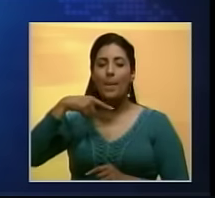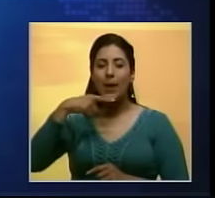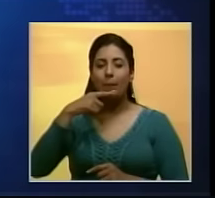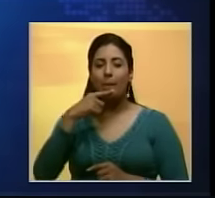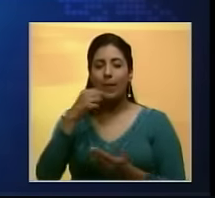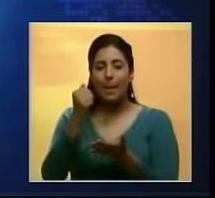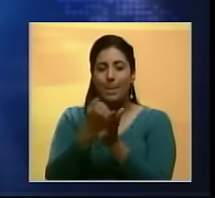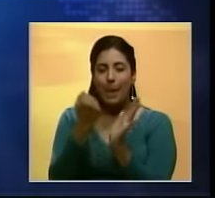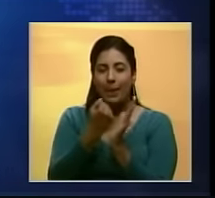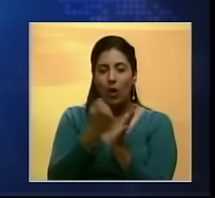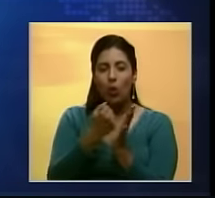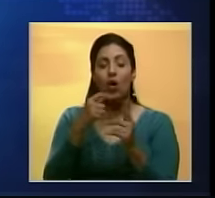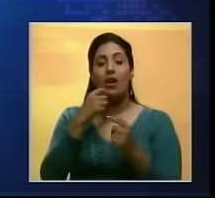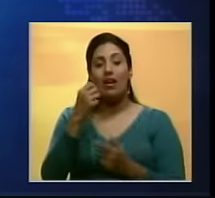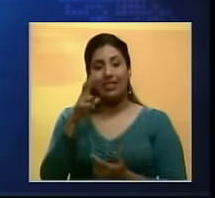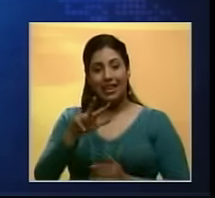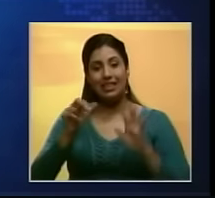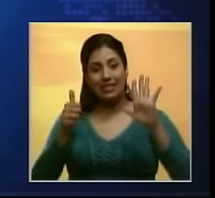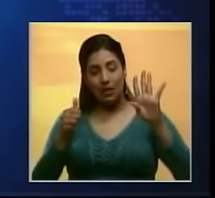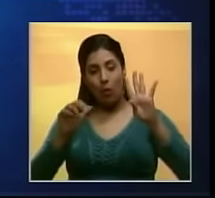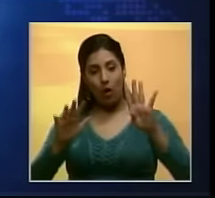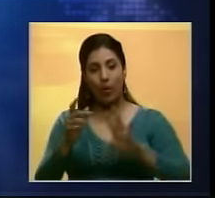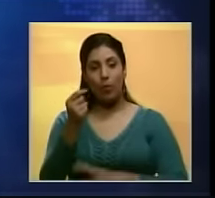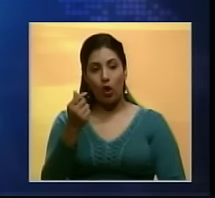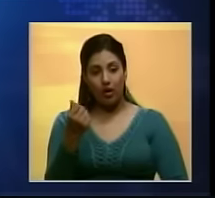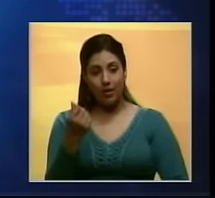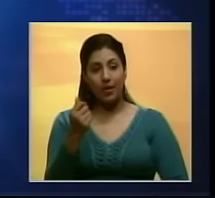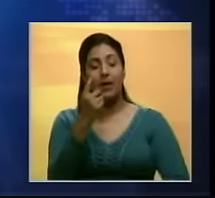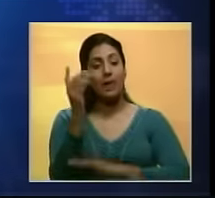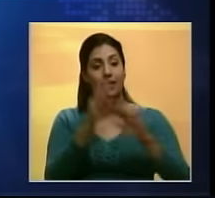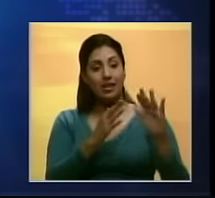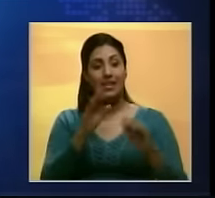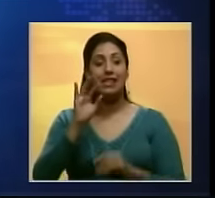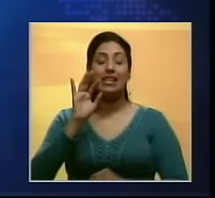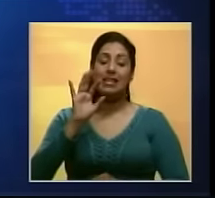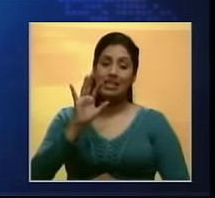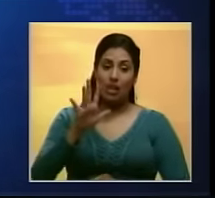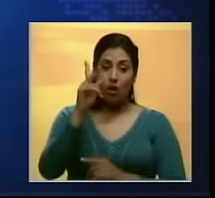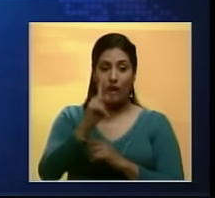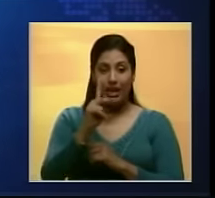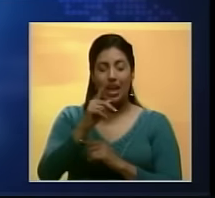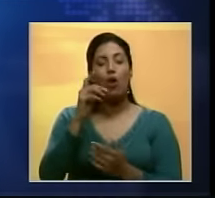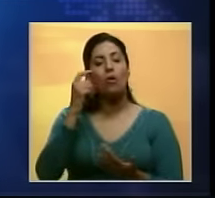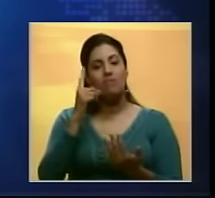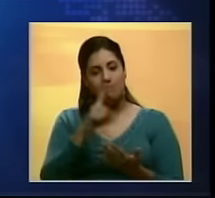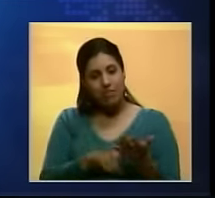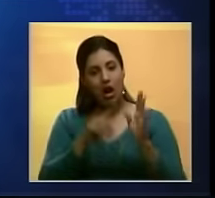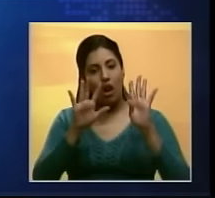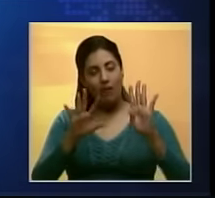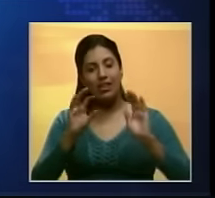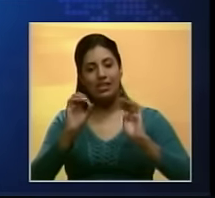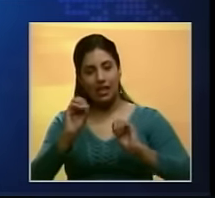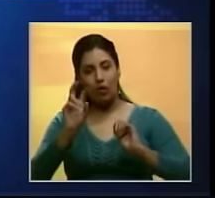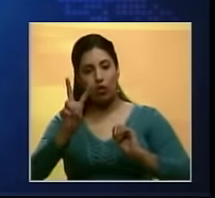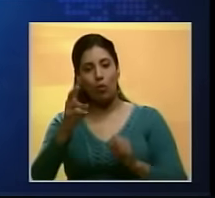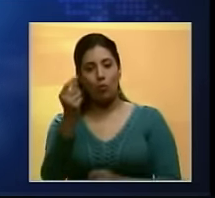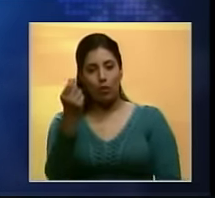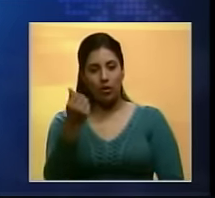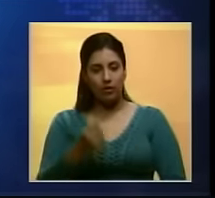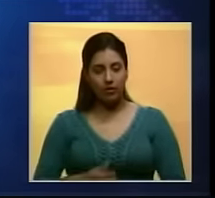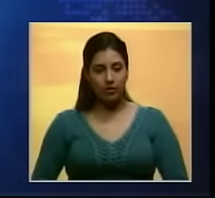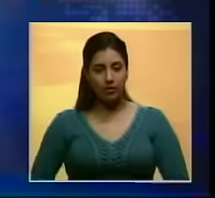a papelón de mil gramos costará 369 bolívares. De 5 mil gramos valdrá 1.902 bolívares.